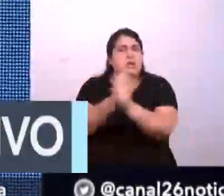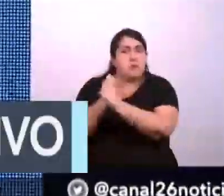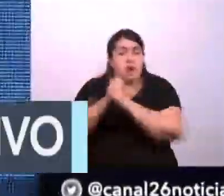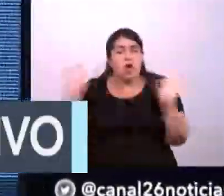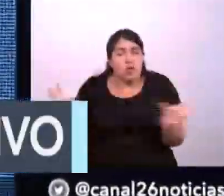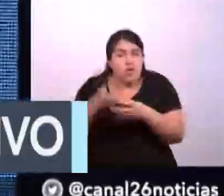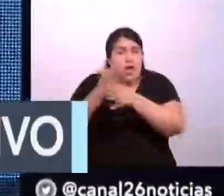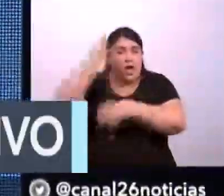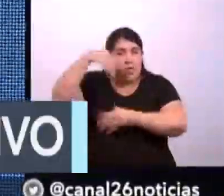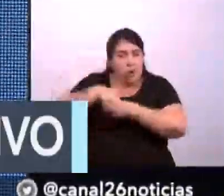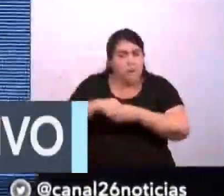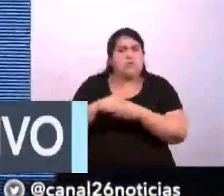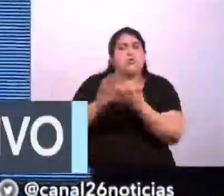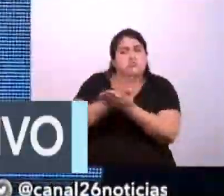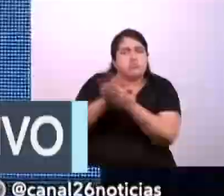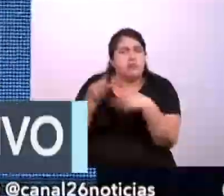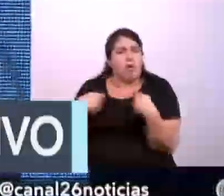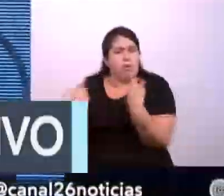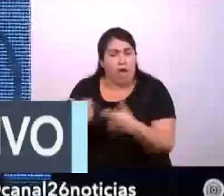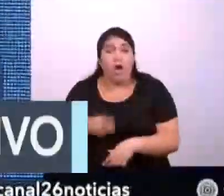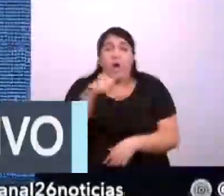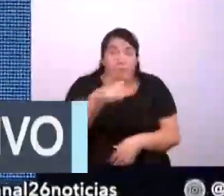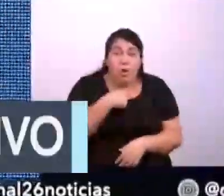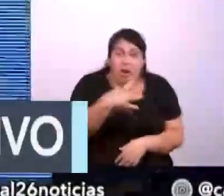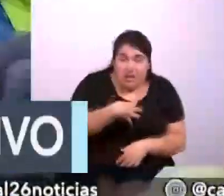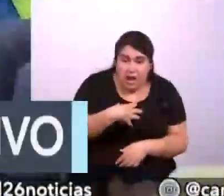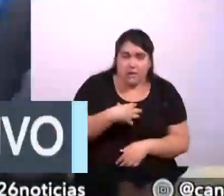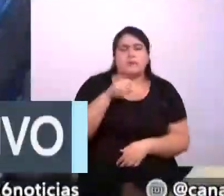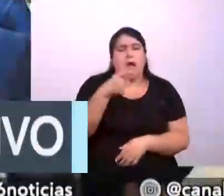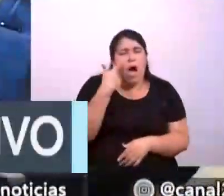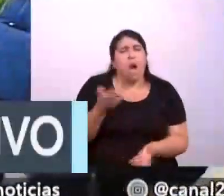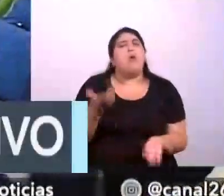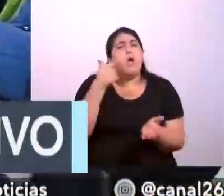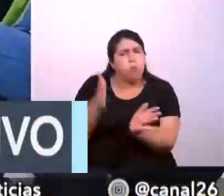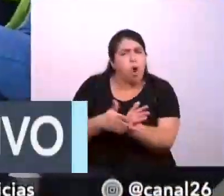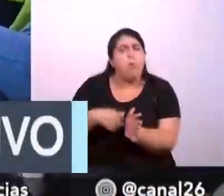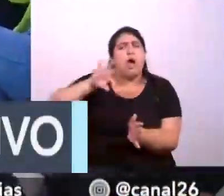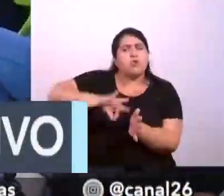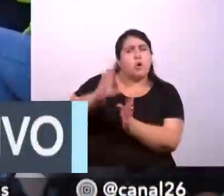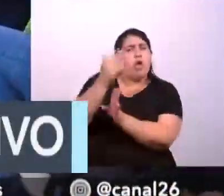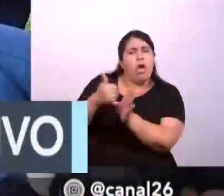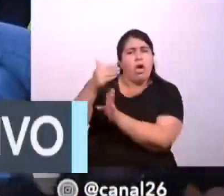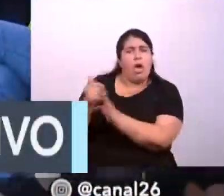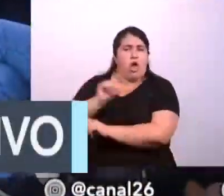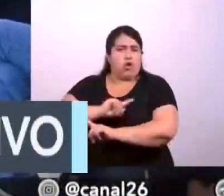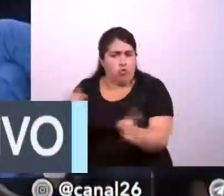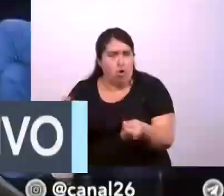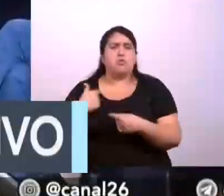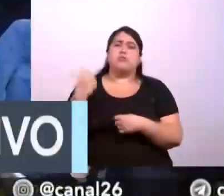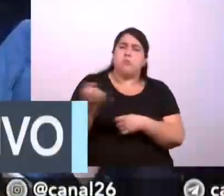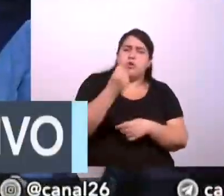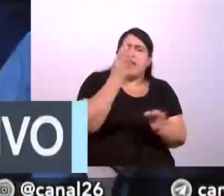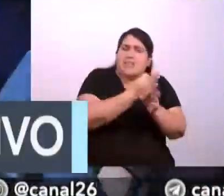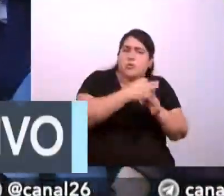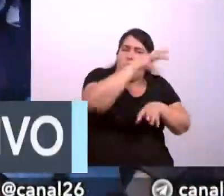educación. Si querés que empiecen las clases, probá con no sacarle salario a los docentes, probá con abrir escuelas,